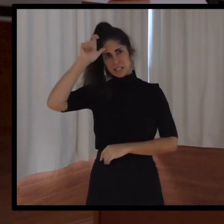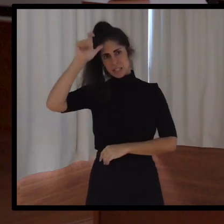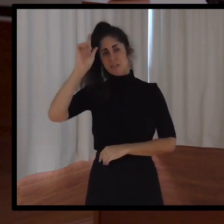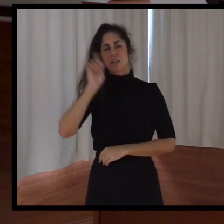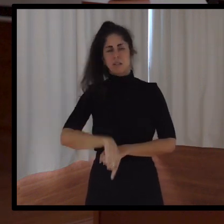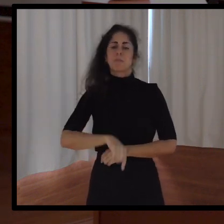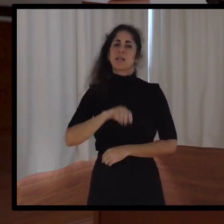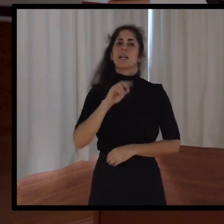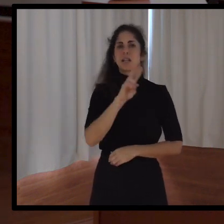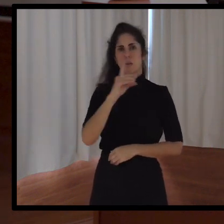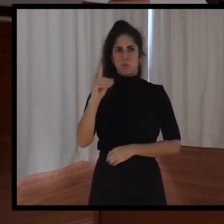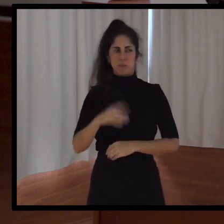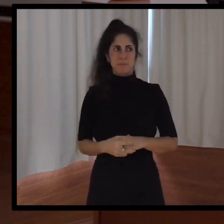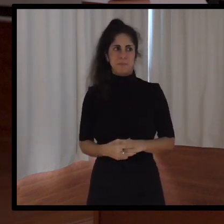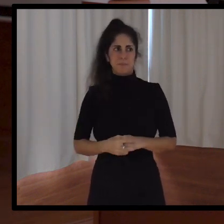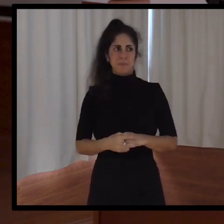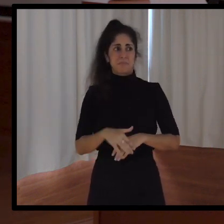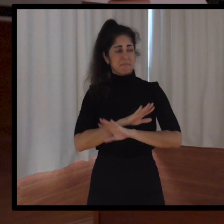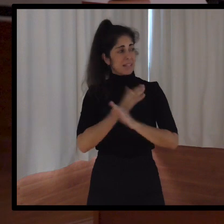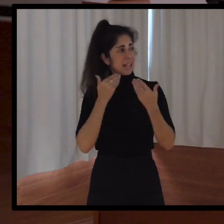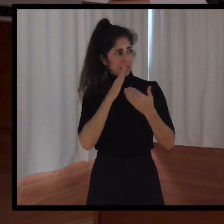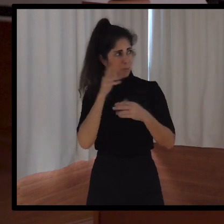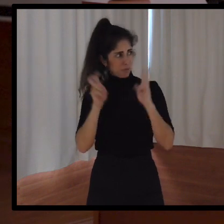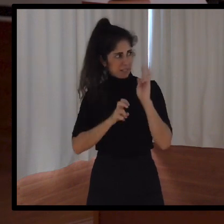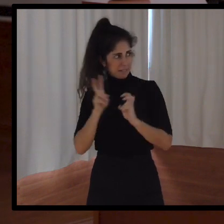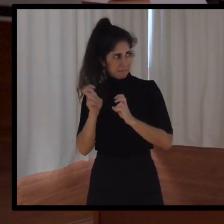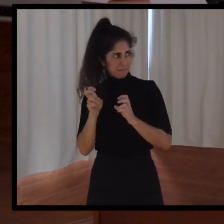sin entretenernos más, les dejo a que nos cuenten. Muchas gracias.